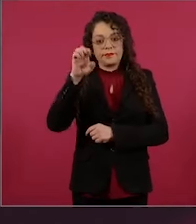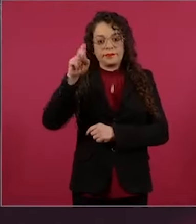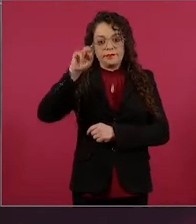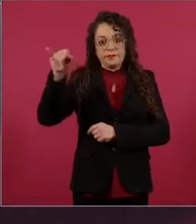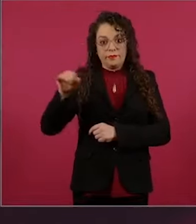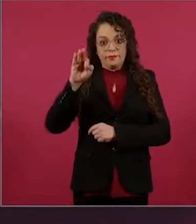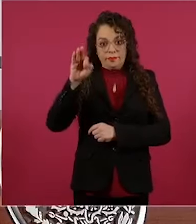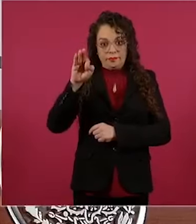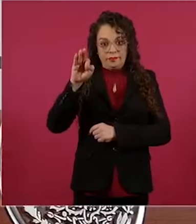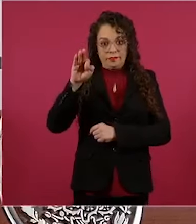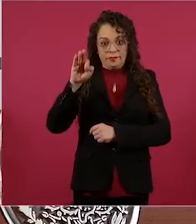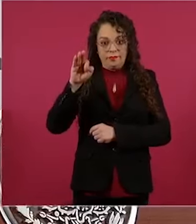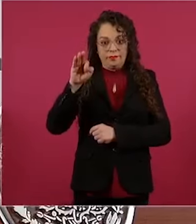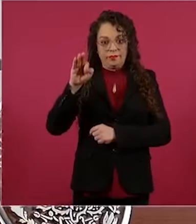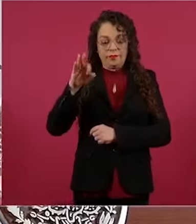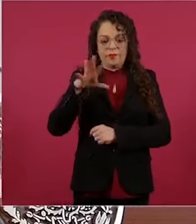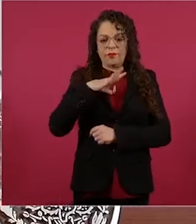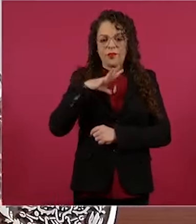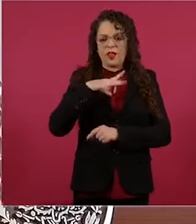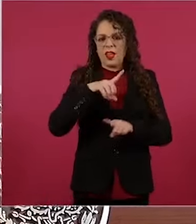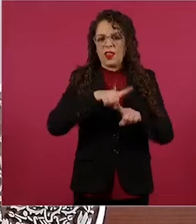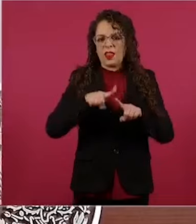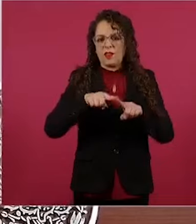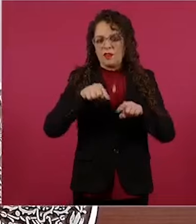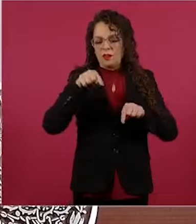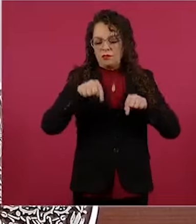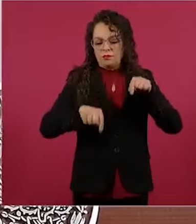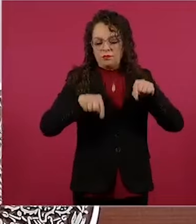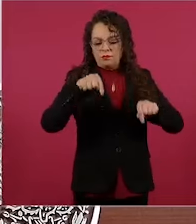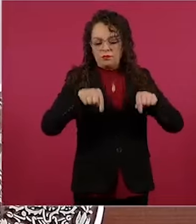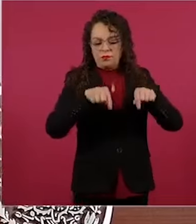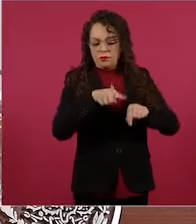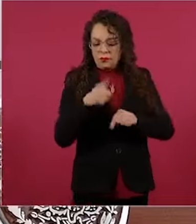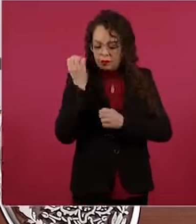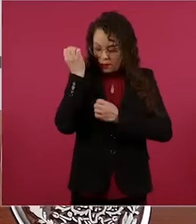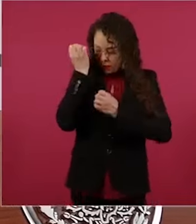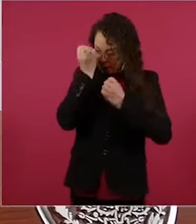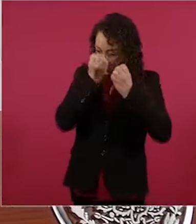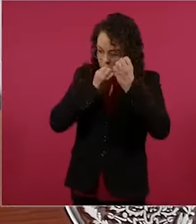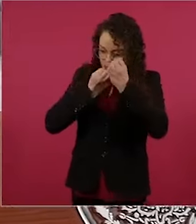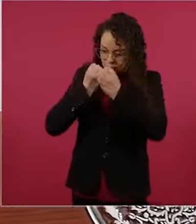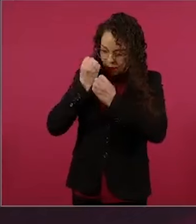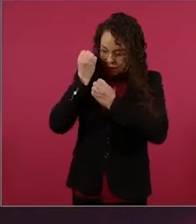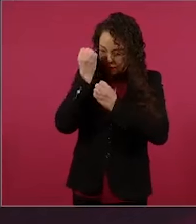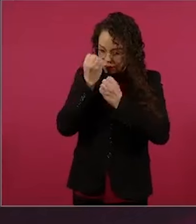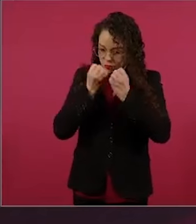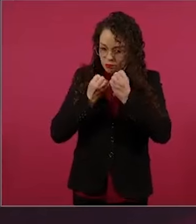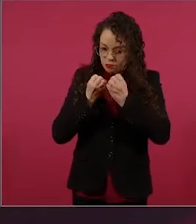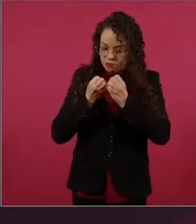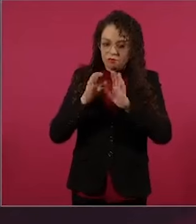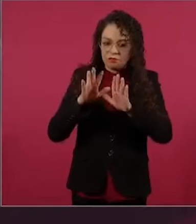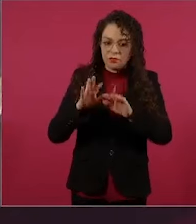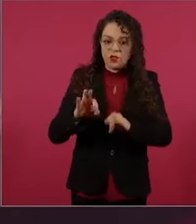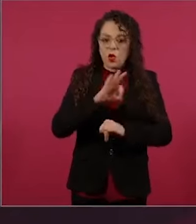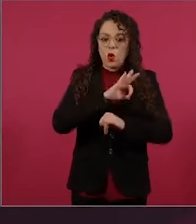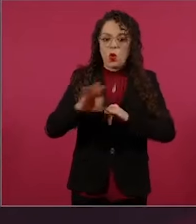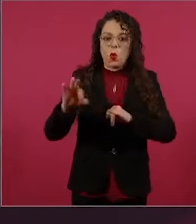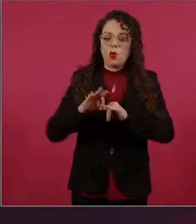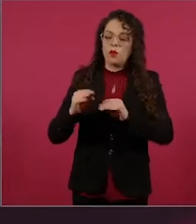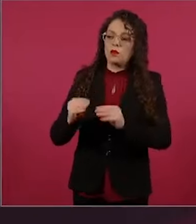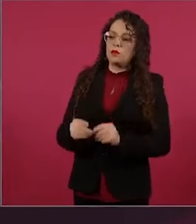esto entiendo todavía se va a una última instancia.